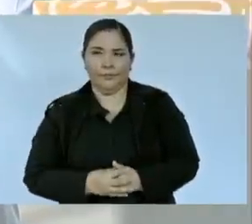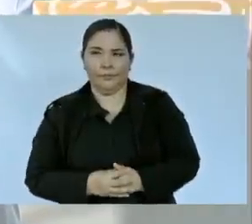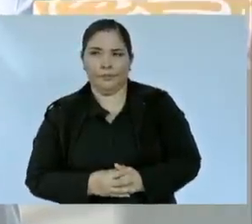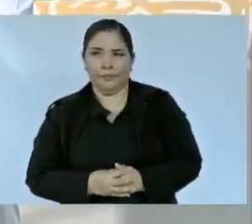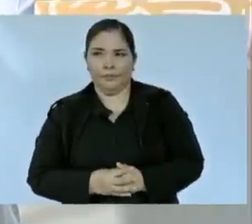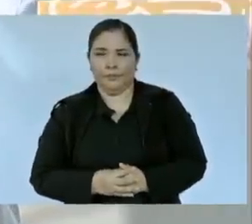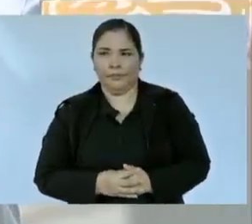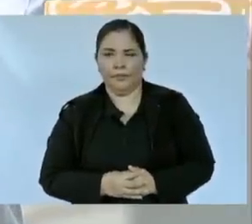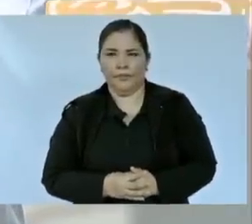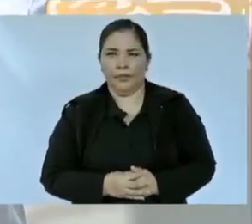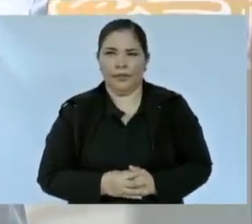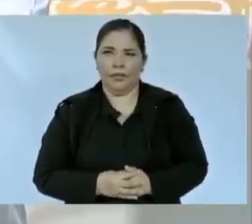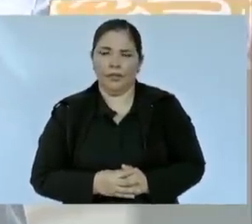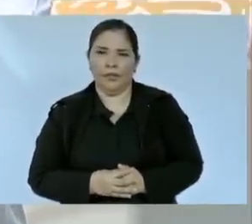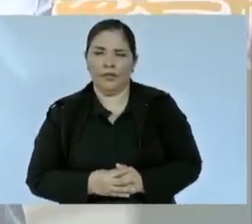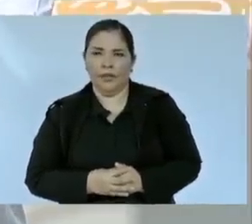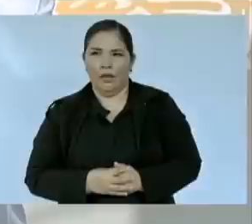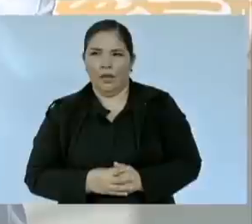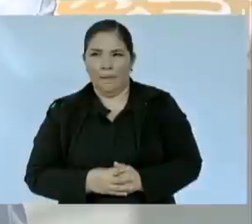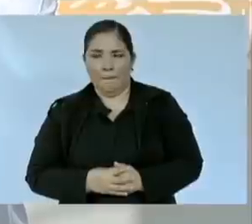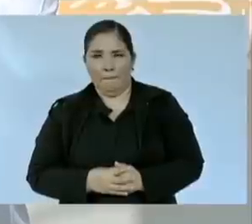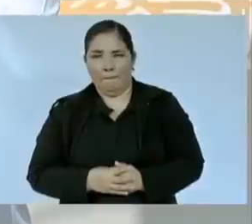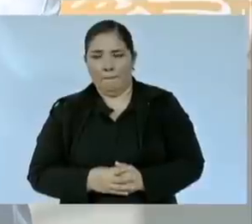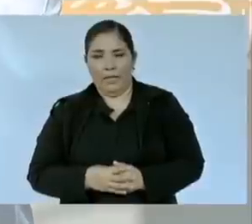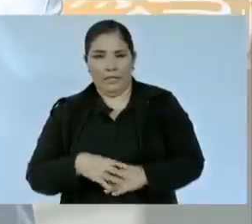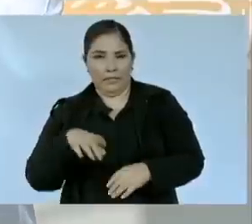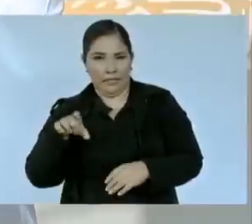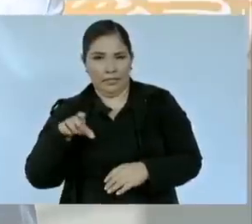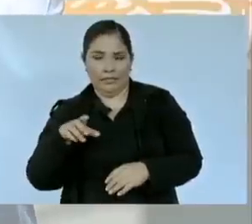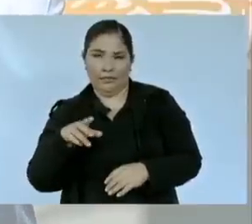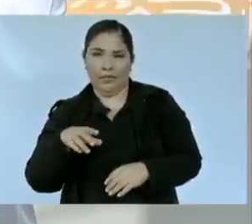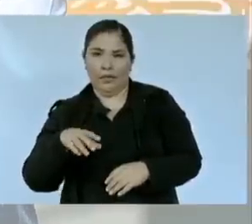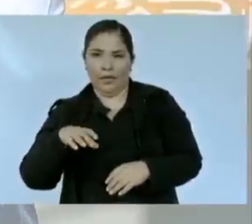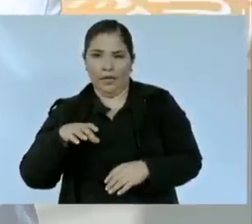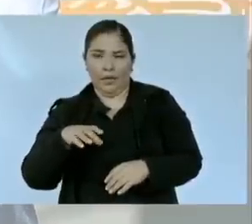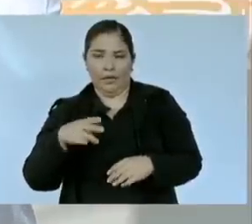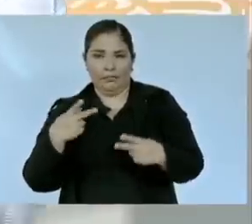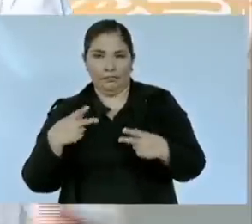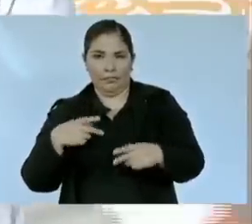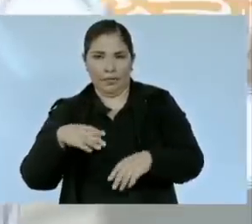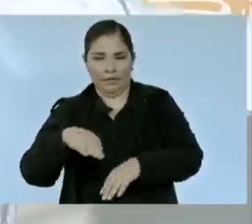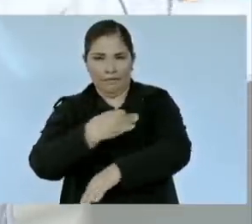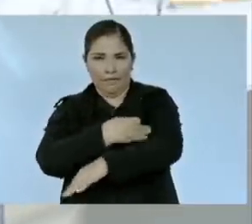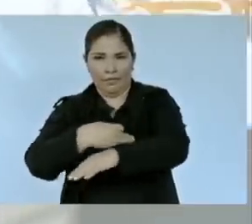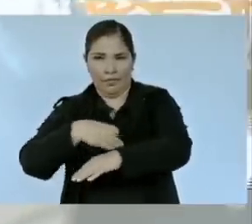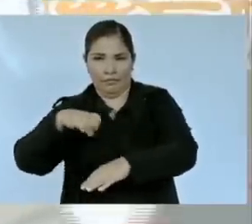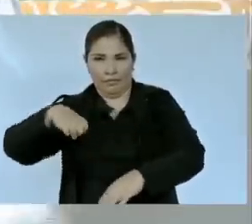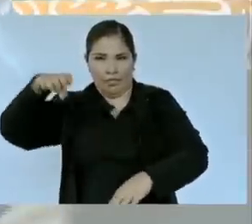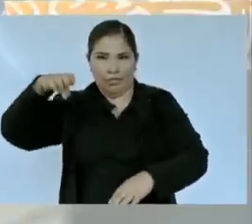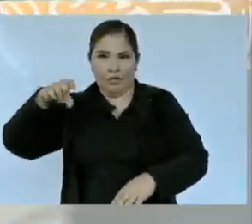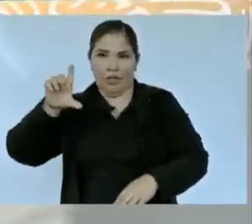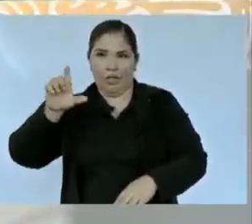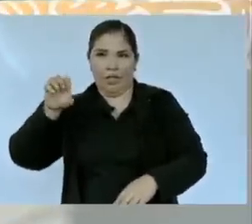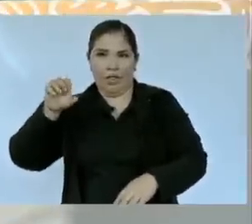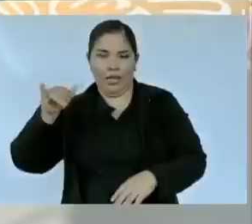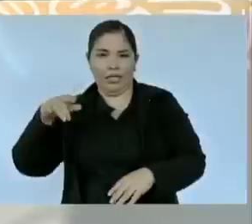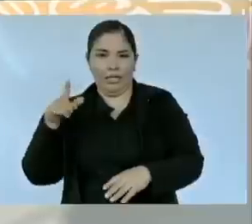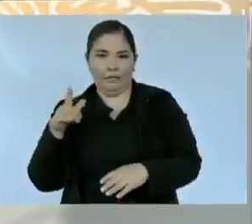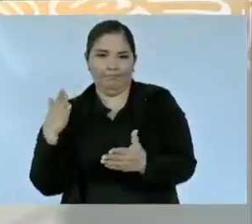el mayor de los leyes huyendo se fue a refugiar